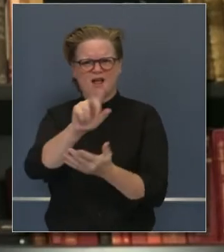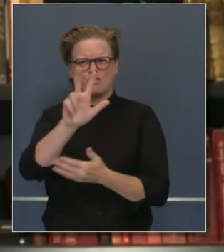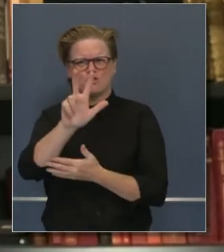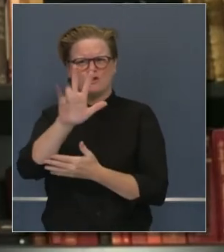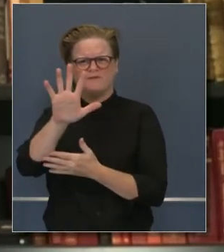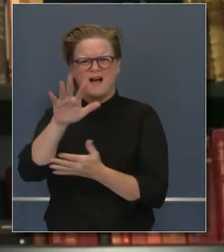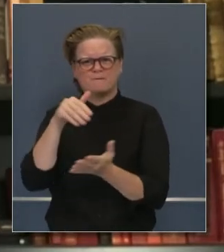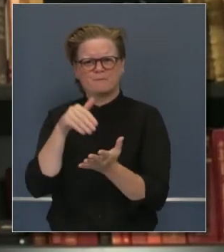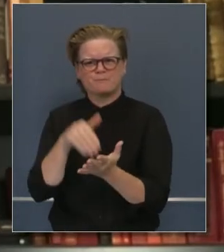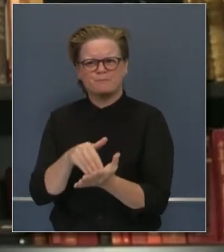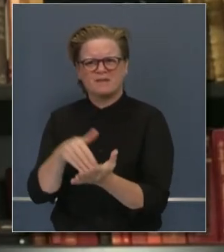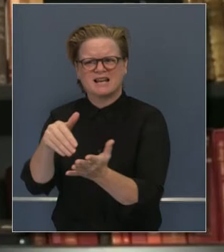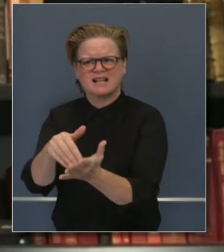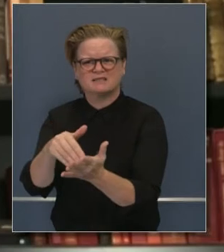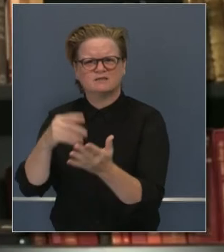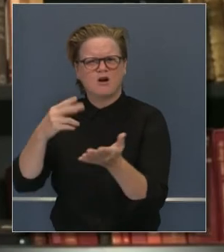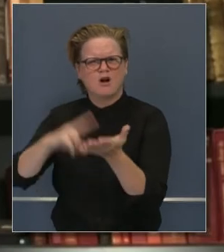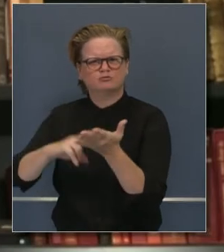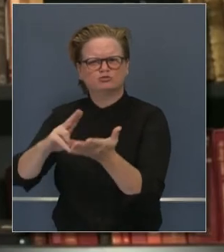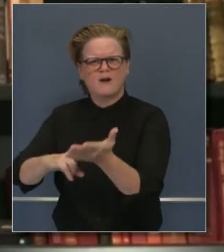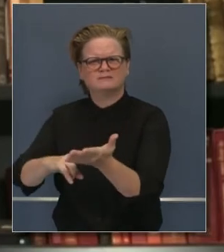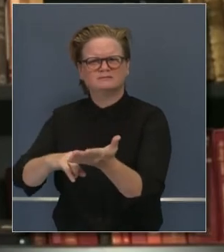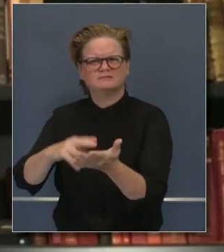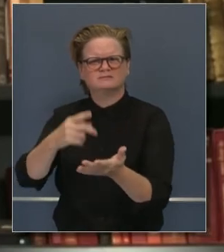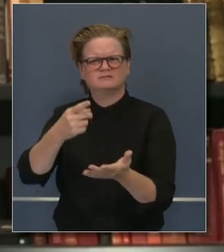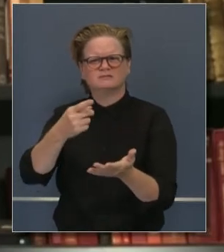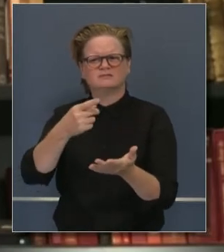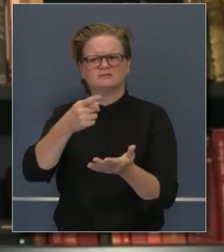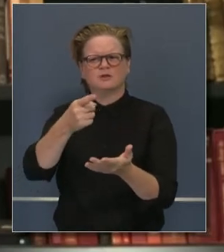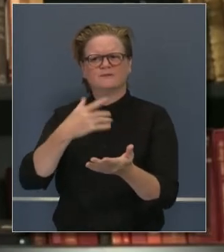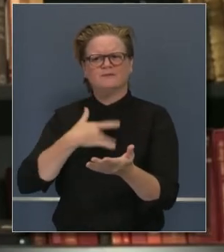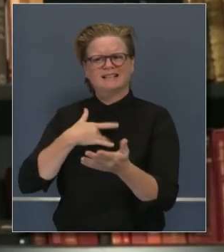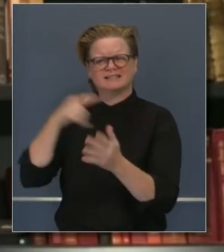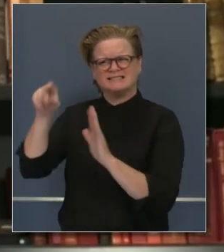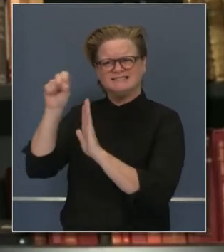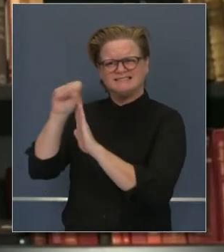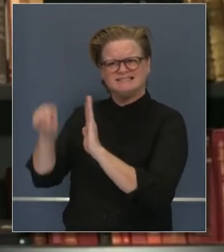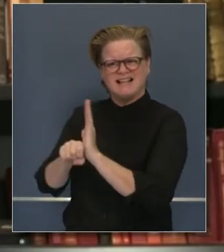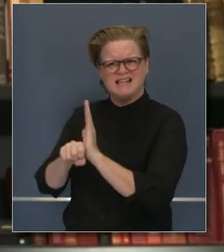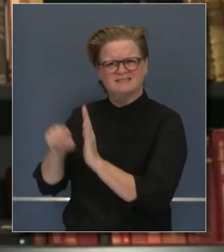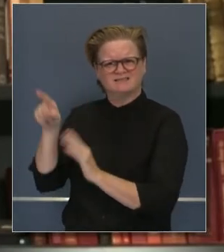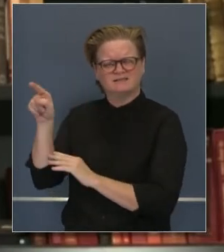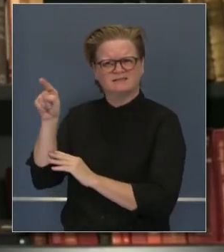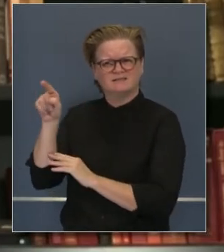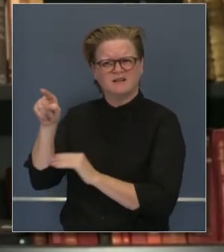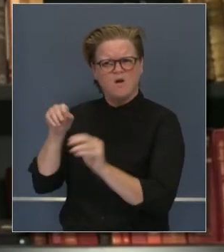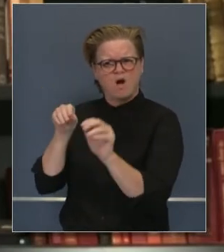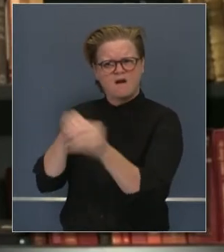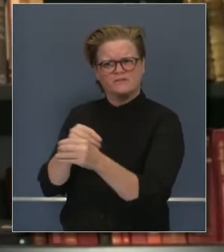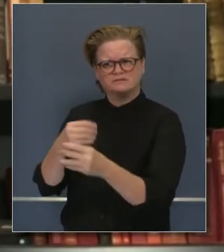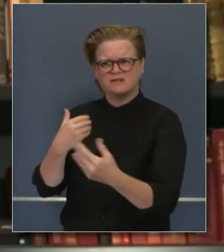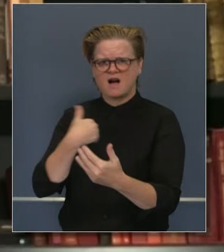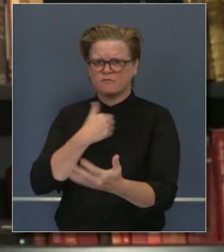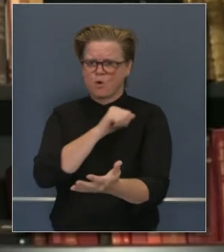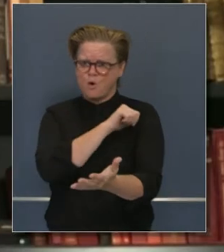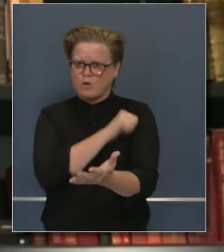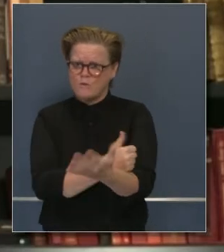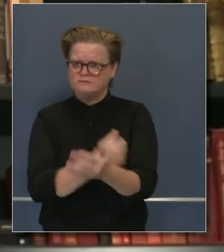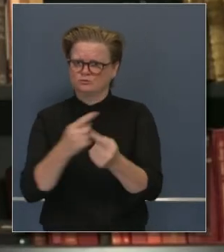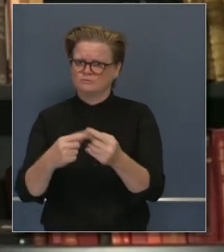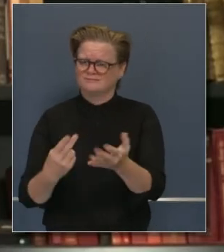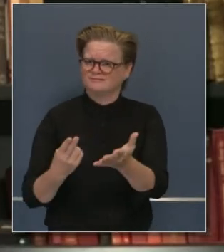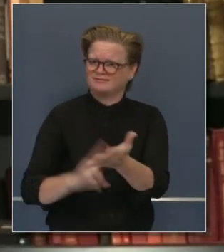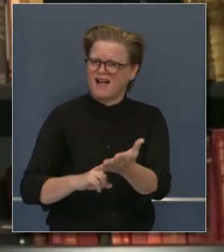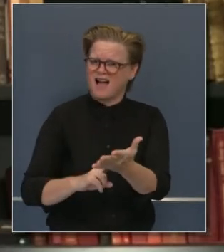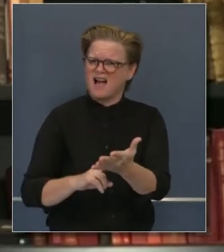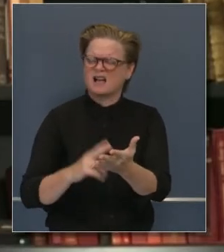millones de dólares adjudicado. ¿Piensa usted que van a aprobar el control del programa? ¿Piensa usted que era apropiado que